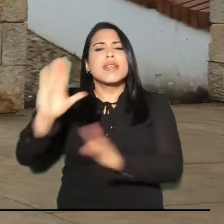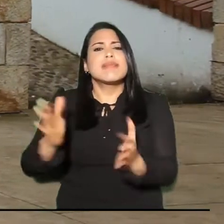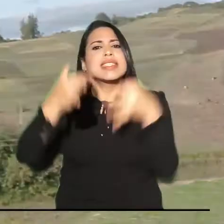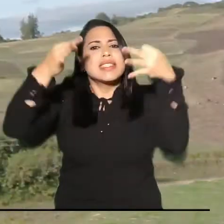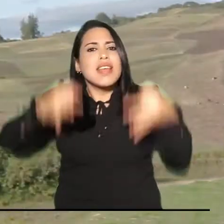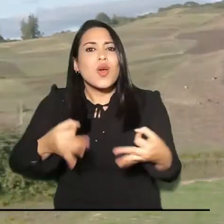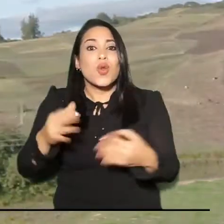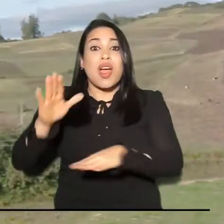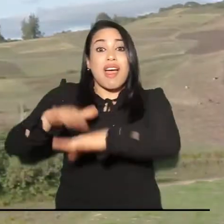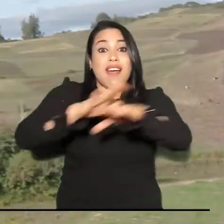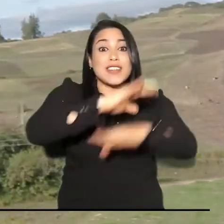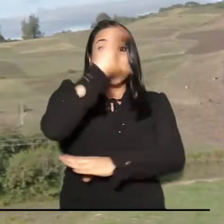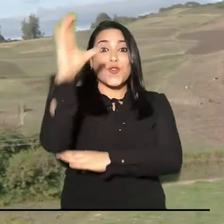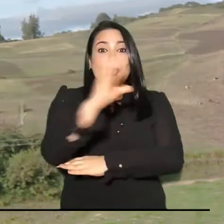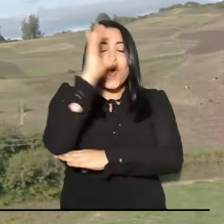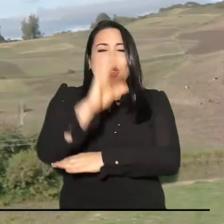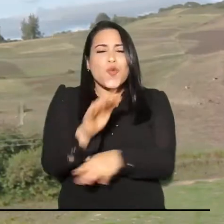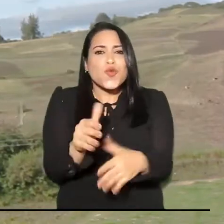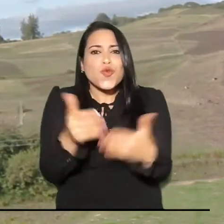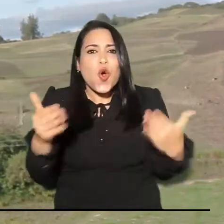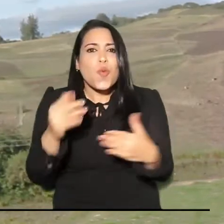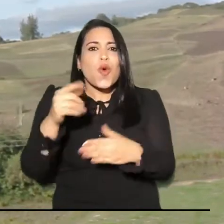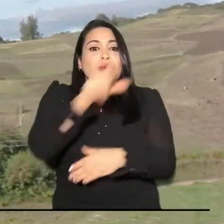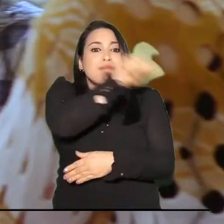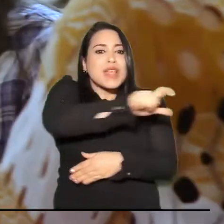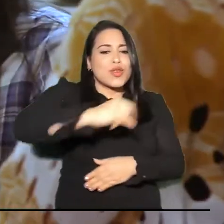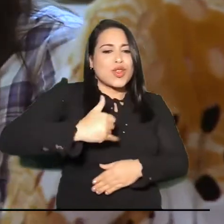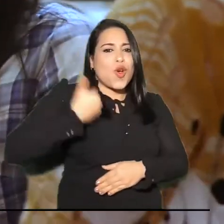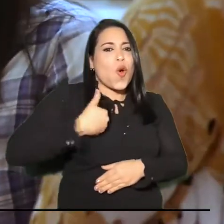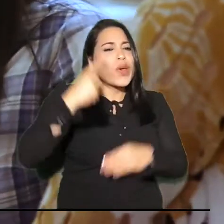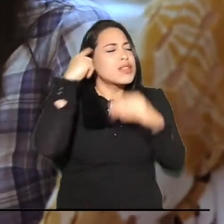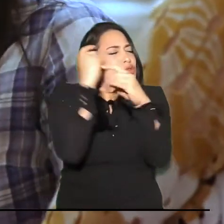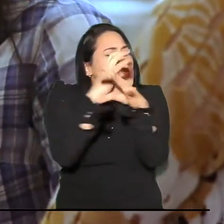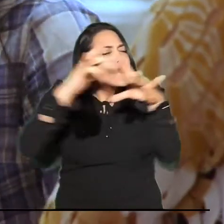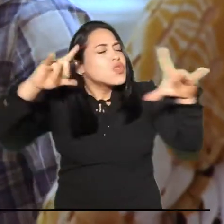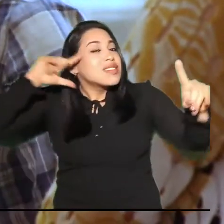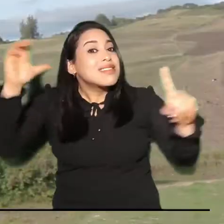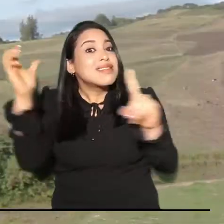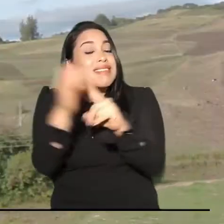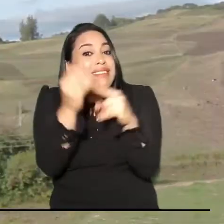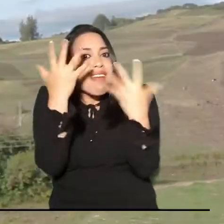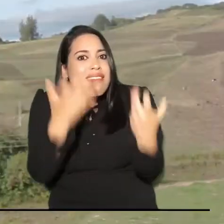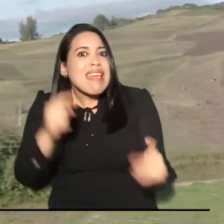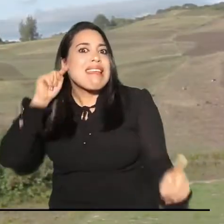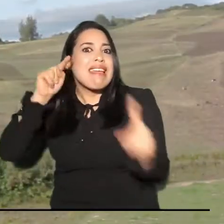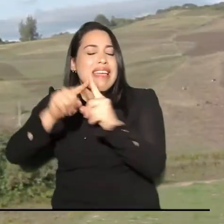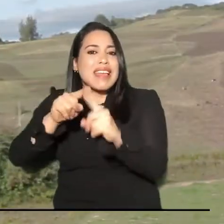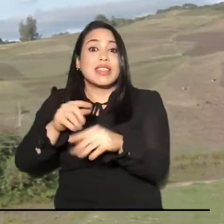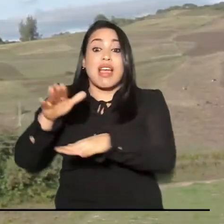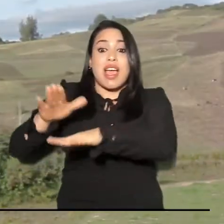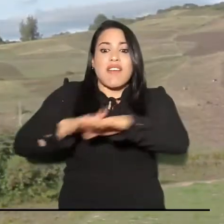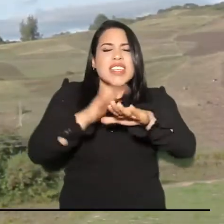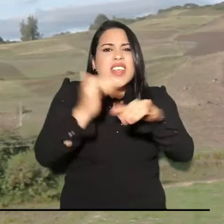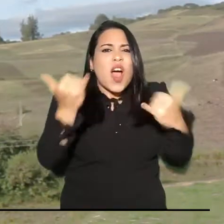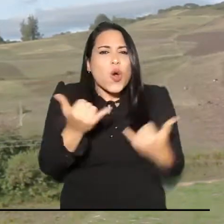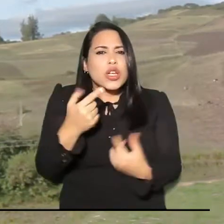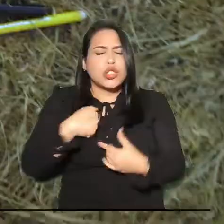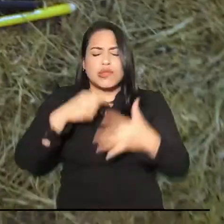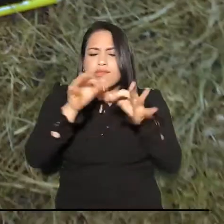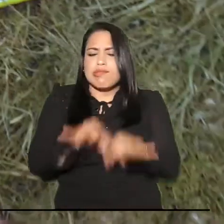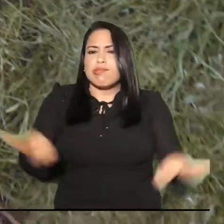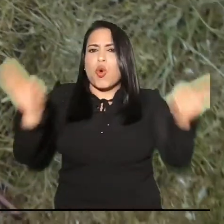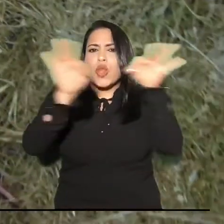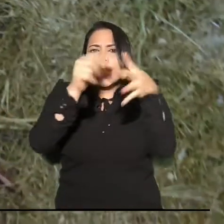merecemos. Vamos a construir un país del tamaño de los sueños de nuestros jóvenes. Y hoy quiero empezar con las primeras